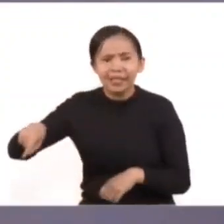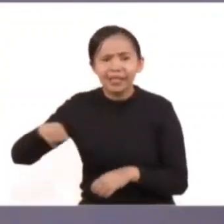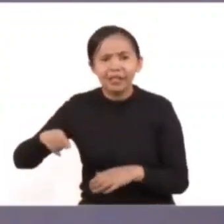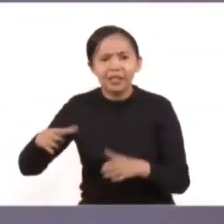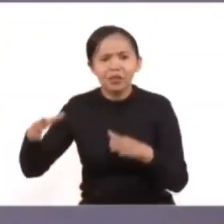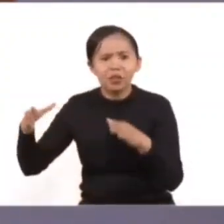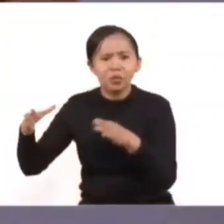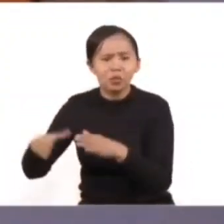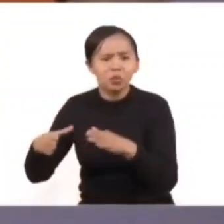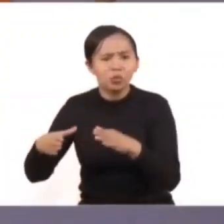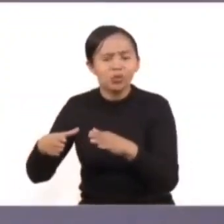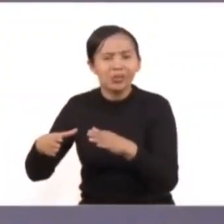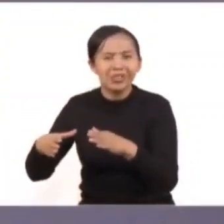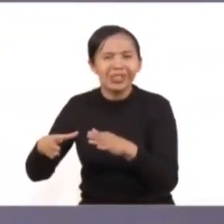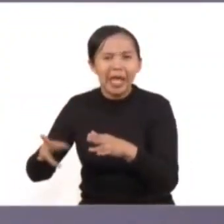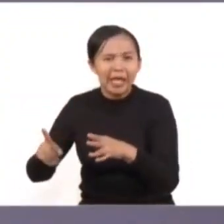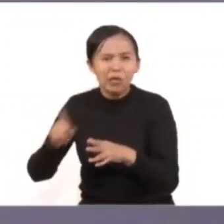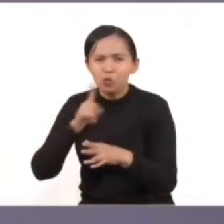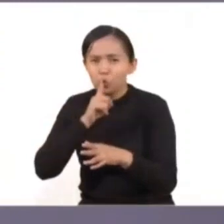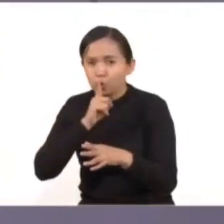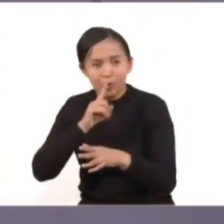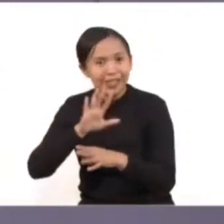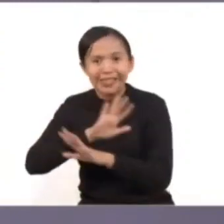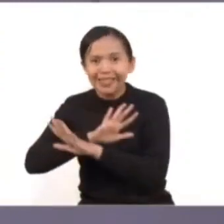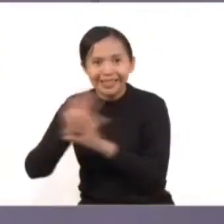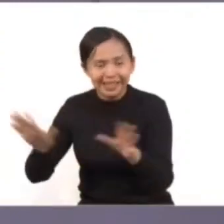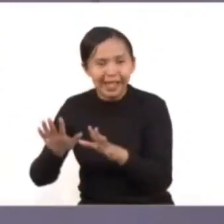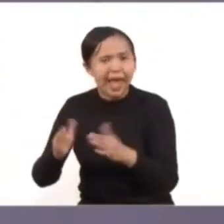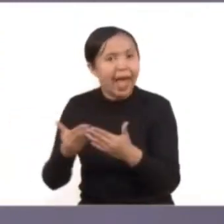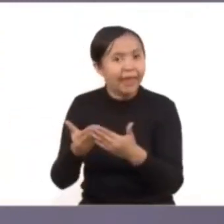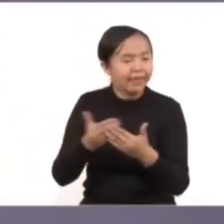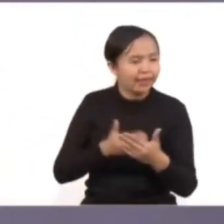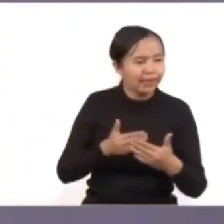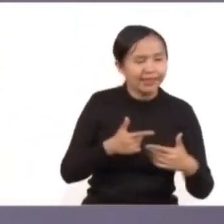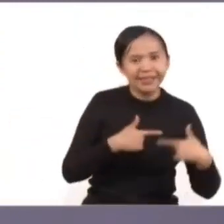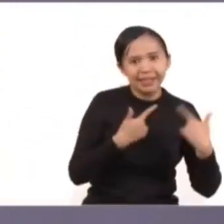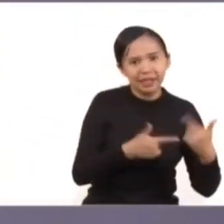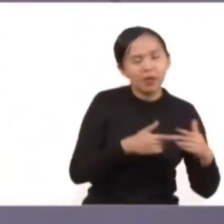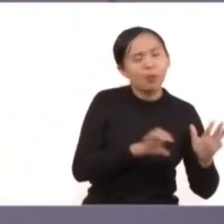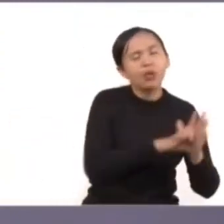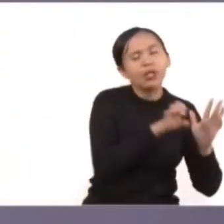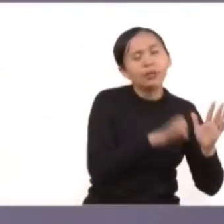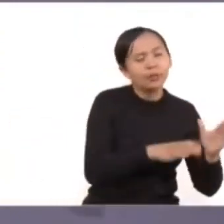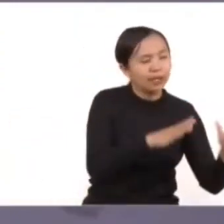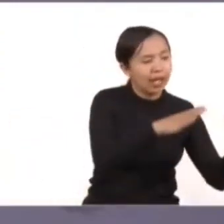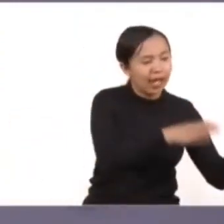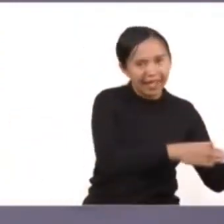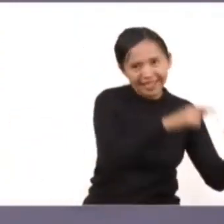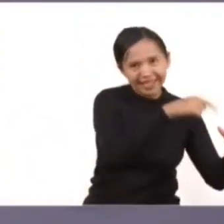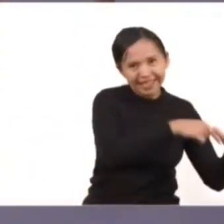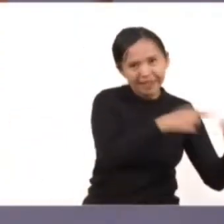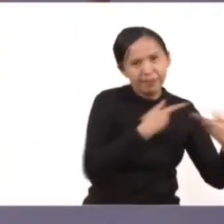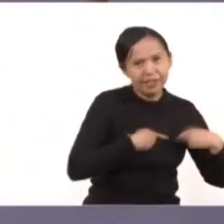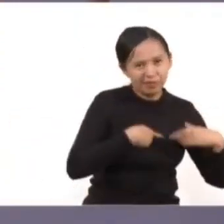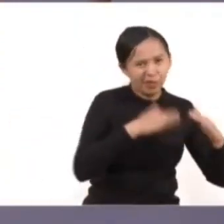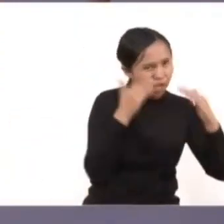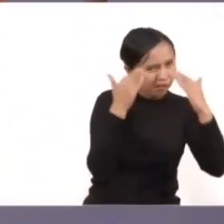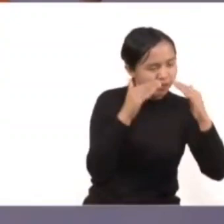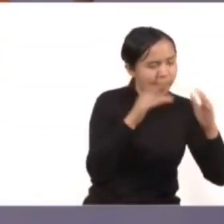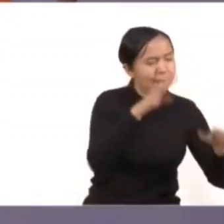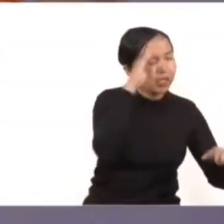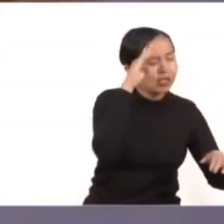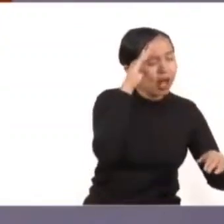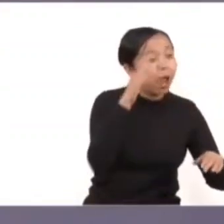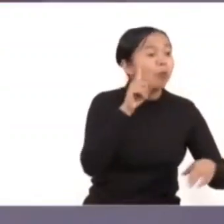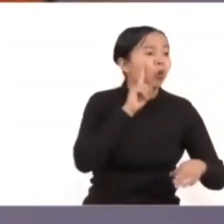que para otras generaciones era normal. Por ejemplo, agredir a las mujeres, por ejemplo,